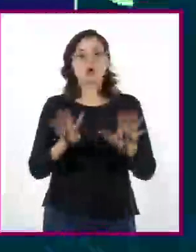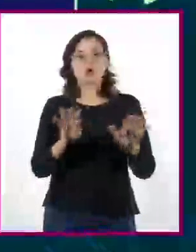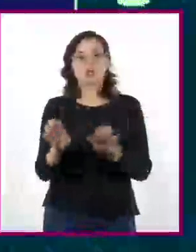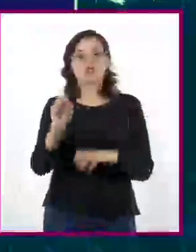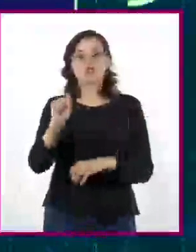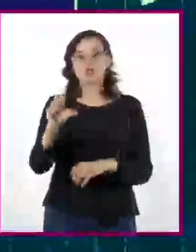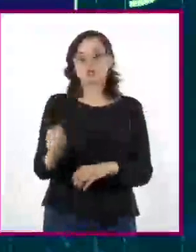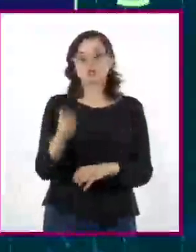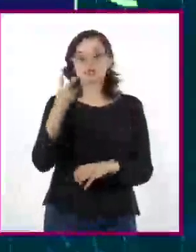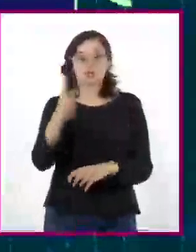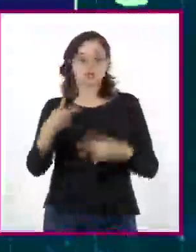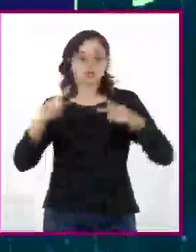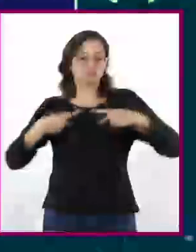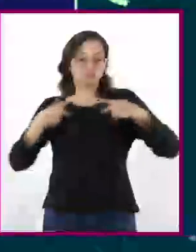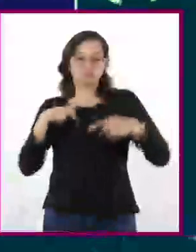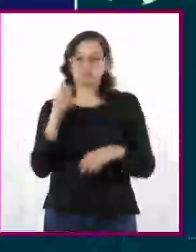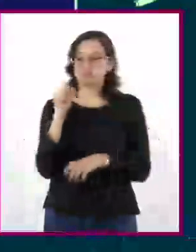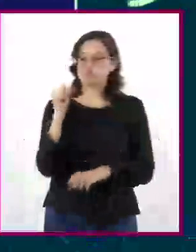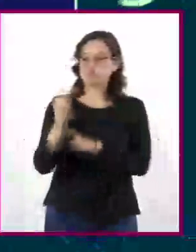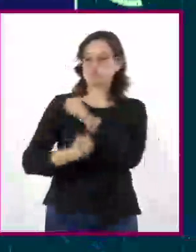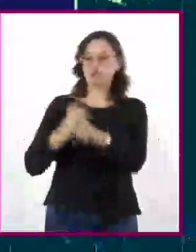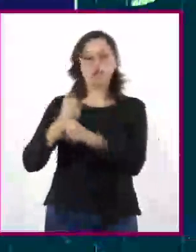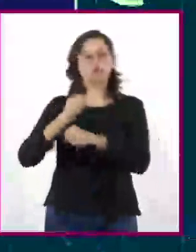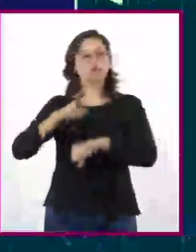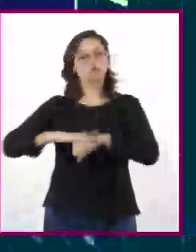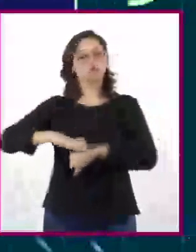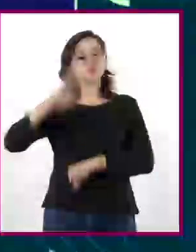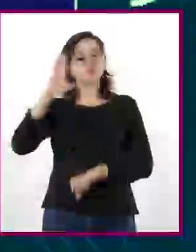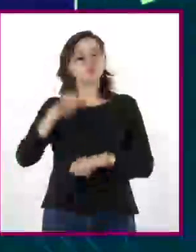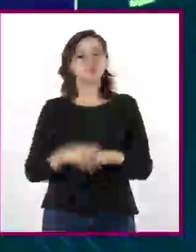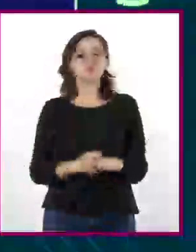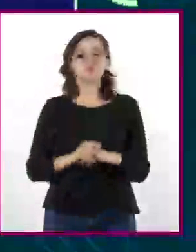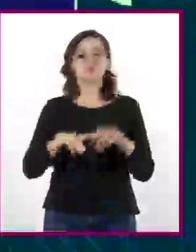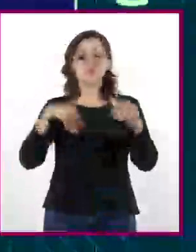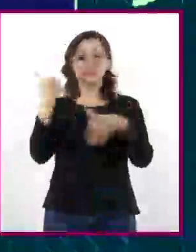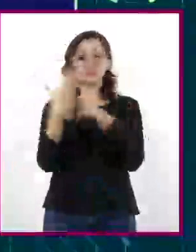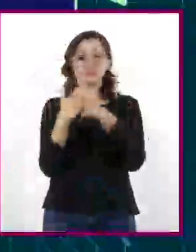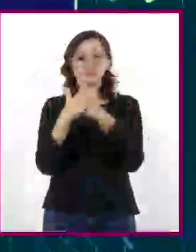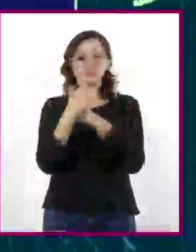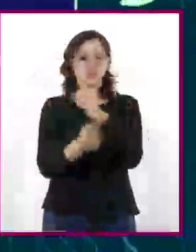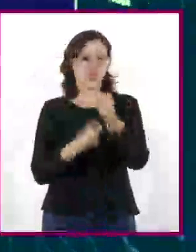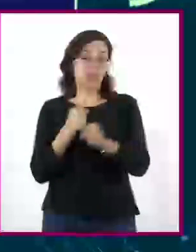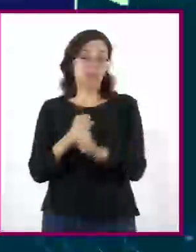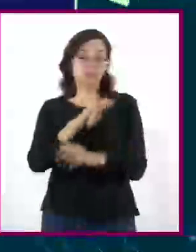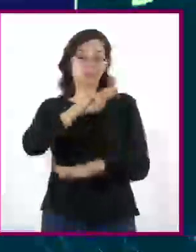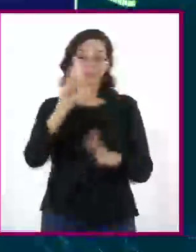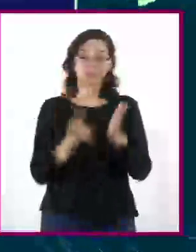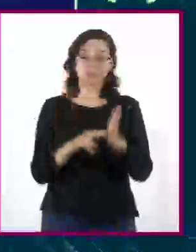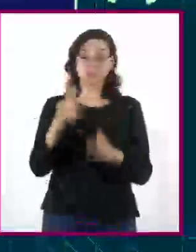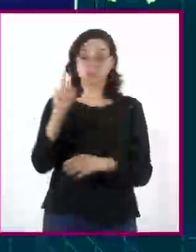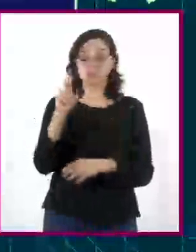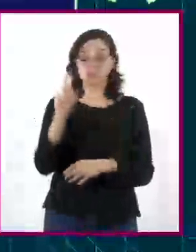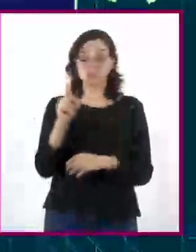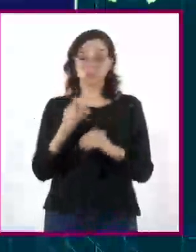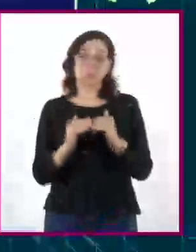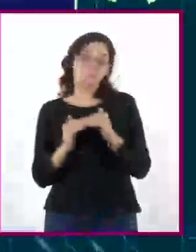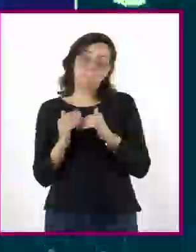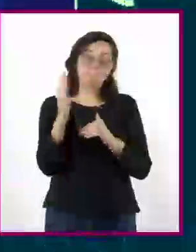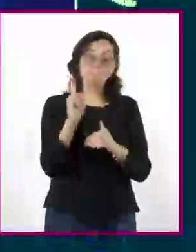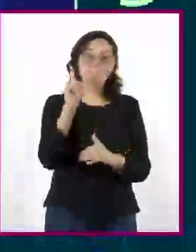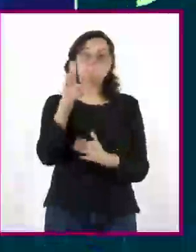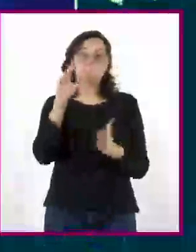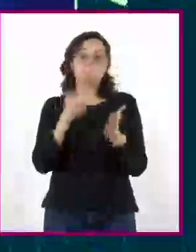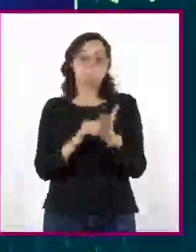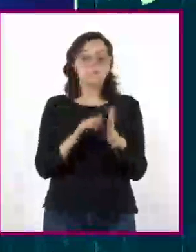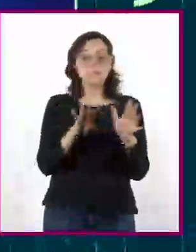de personas con una edad de 60 años y más. Espera que para el año 2030 la cifra aumente a 1.400 millones,